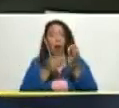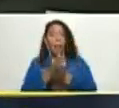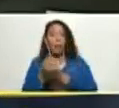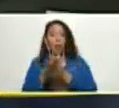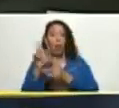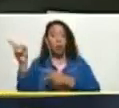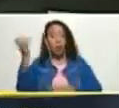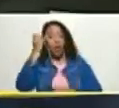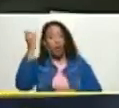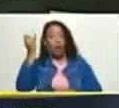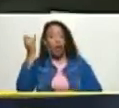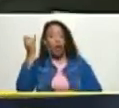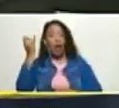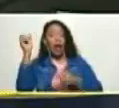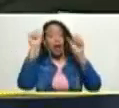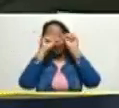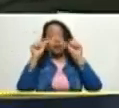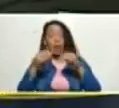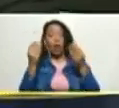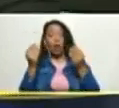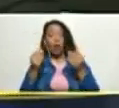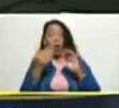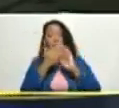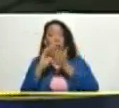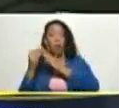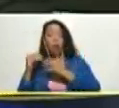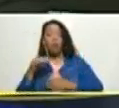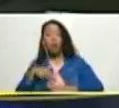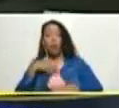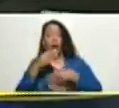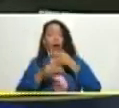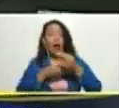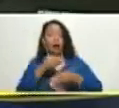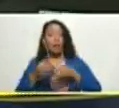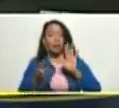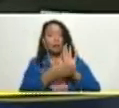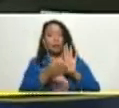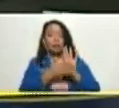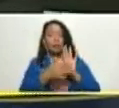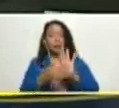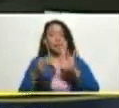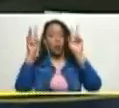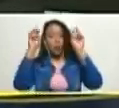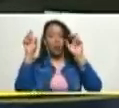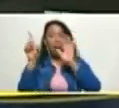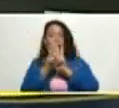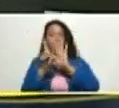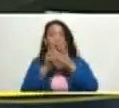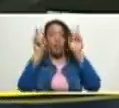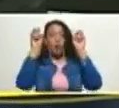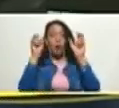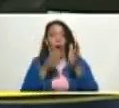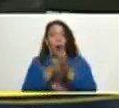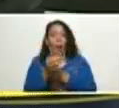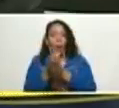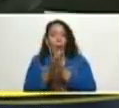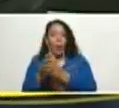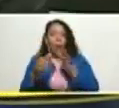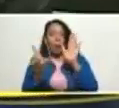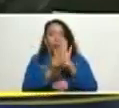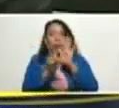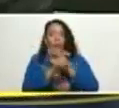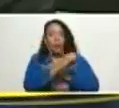ideal que el sistema económico comunal pueda concatenarse con la ley de nuevos emprendimientos con la ley de zonas